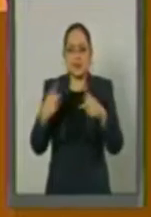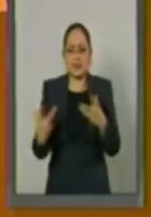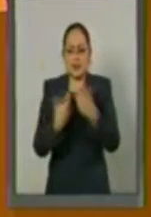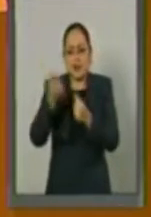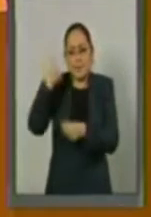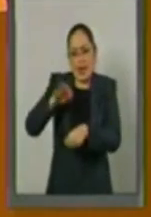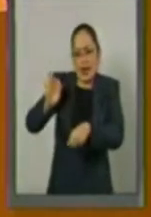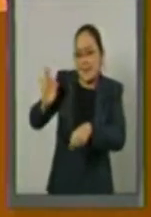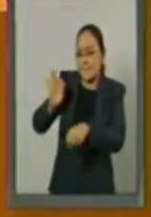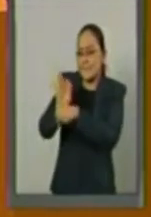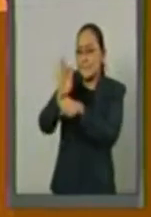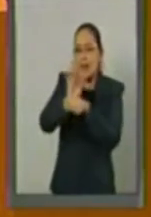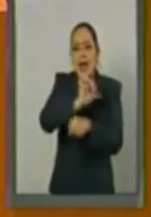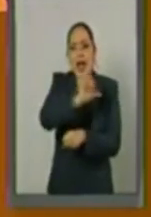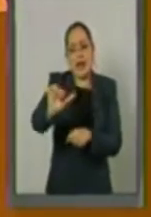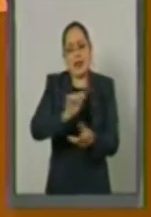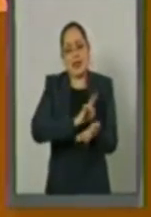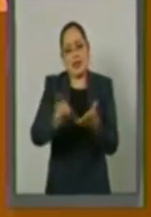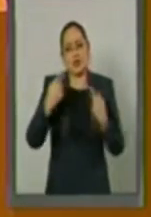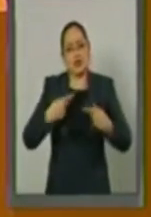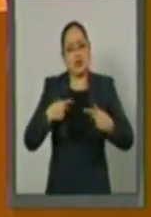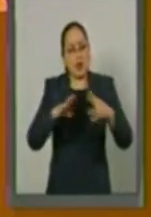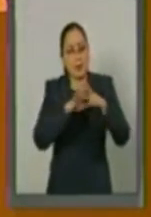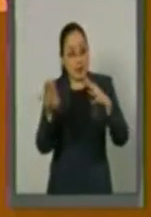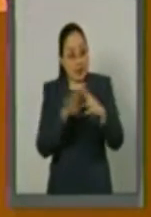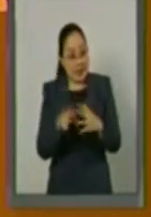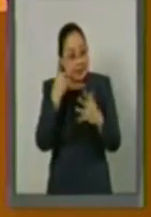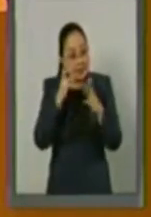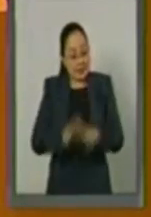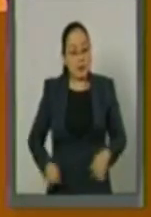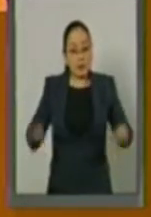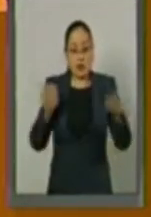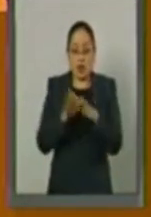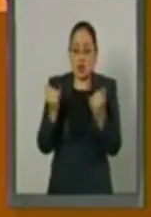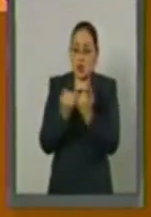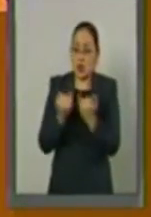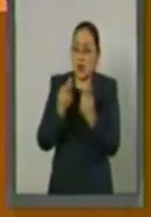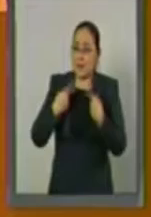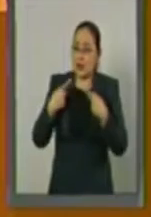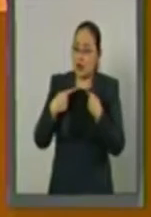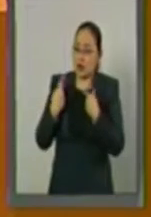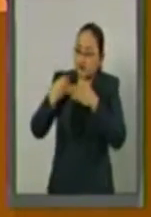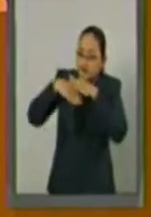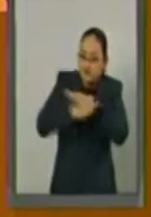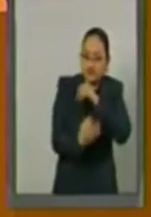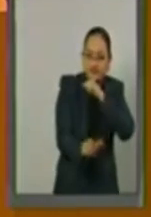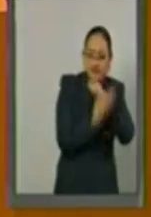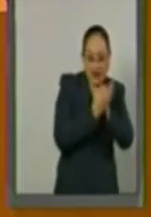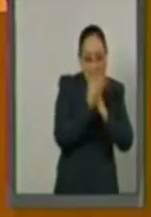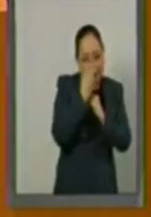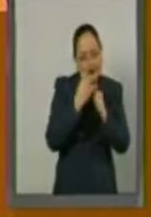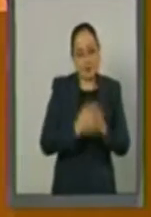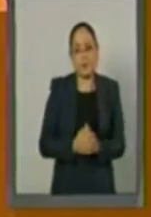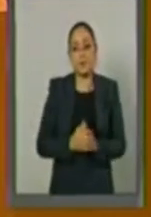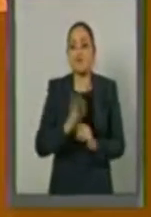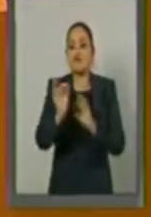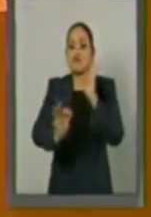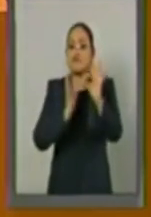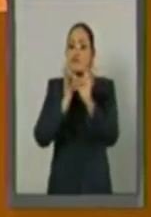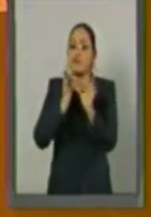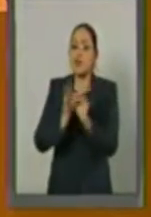defensa de los derechos de las personas migrantes y refugiados. garantizar la migración,